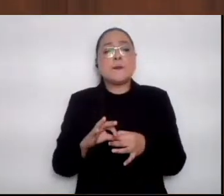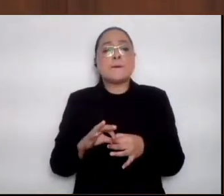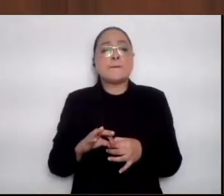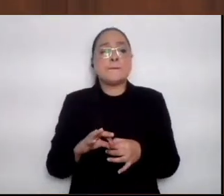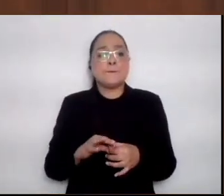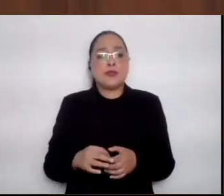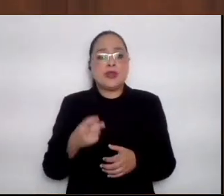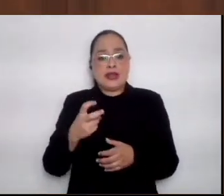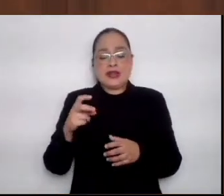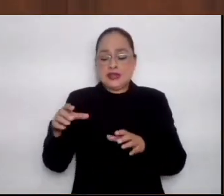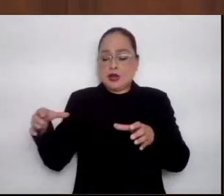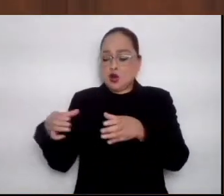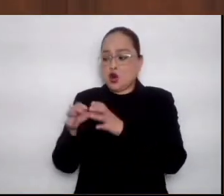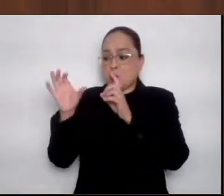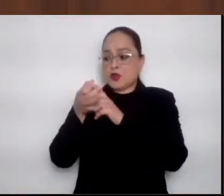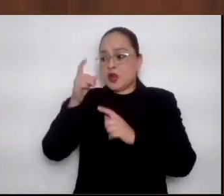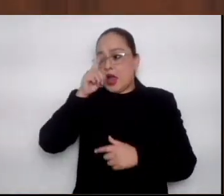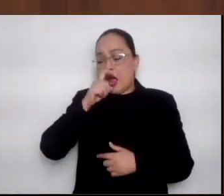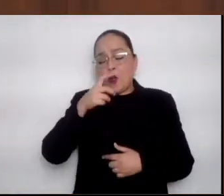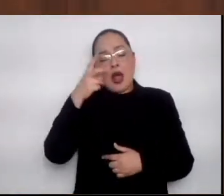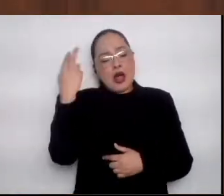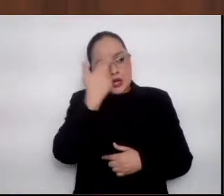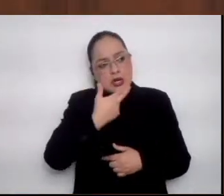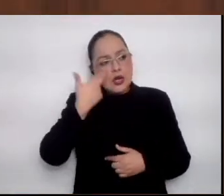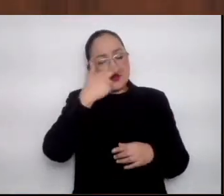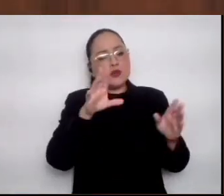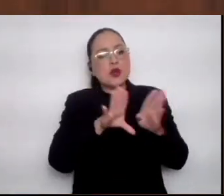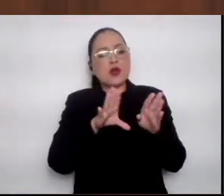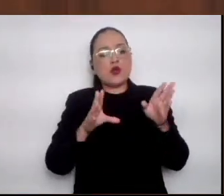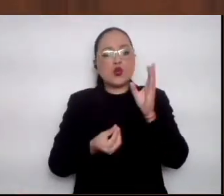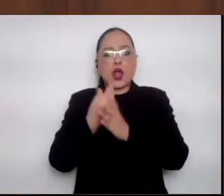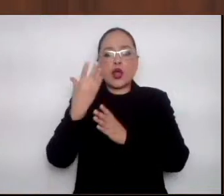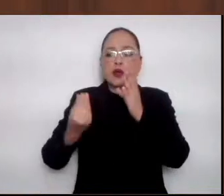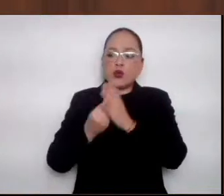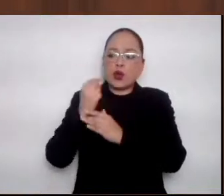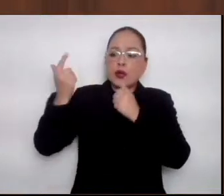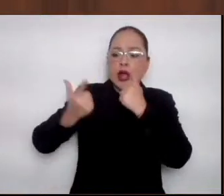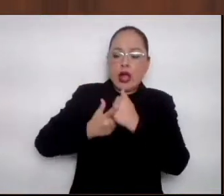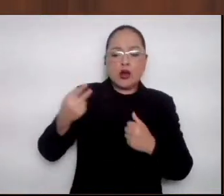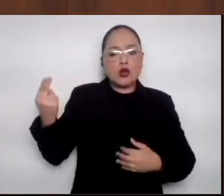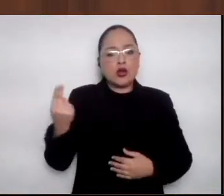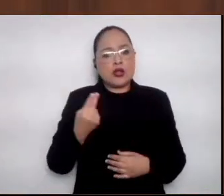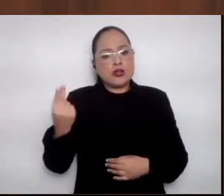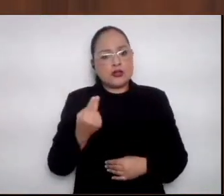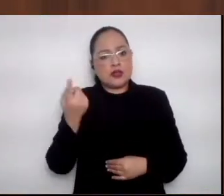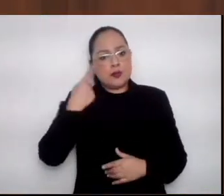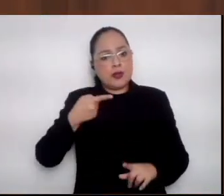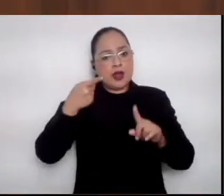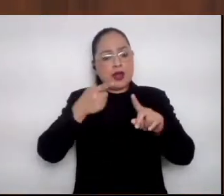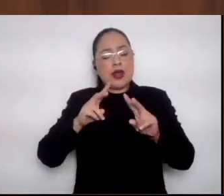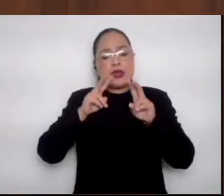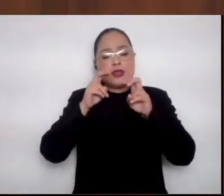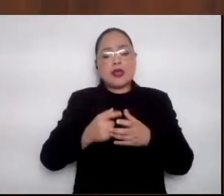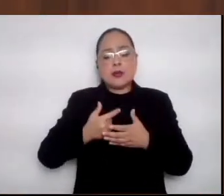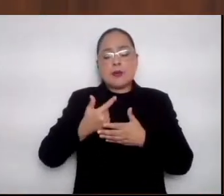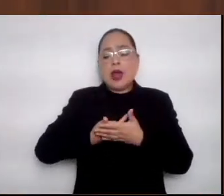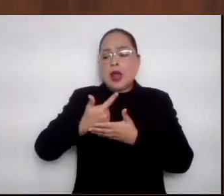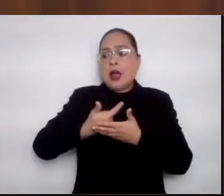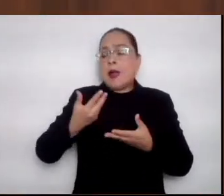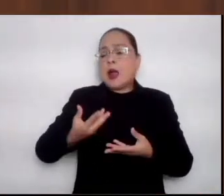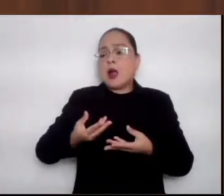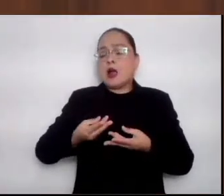consultivo para verificar cuáles son las actualizaciones que se requieren, principalmente en materia de tarifas para los propios